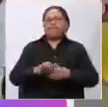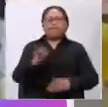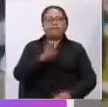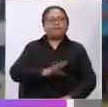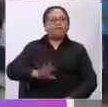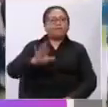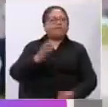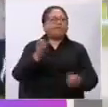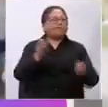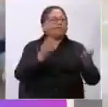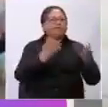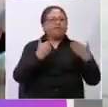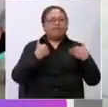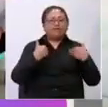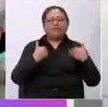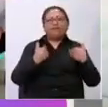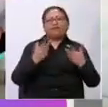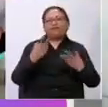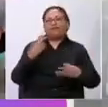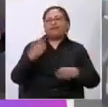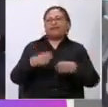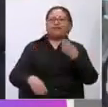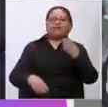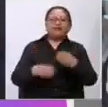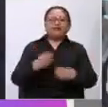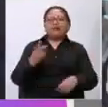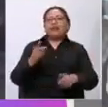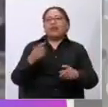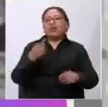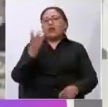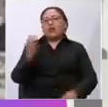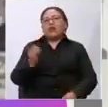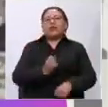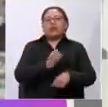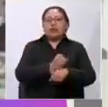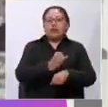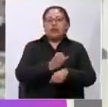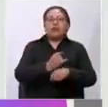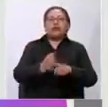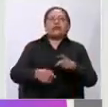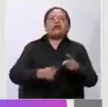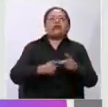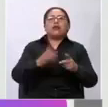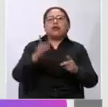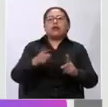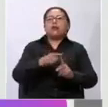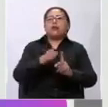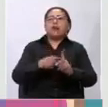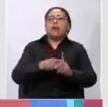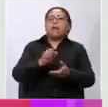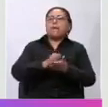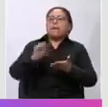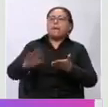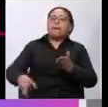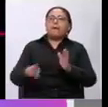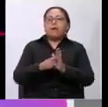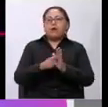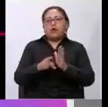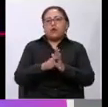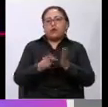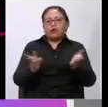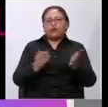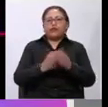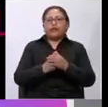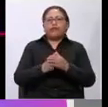todavía existen muchos dogmas de la iglesia, dogmas o paradigmas muy conservadores, que además